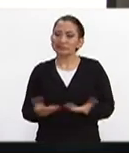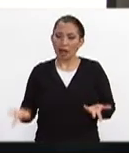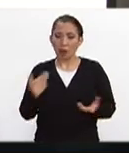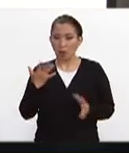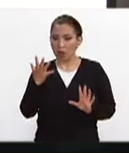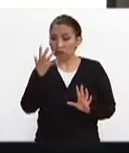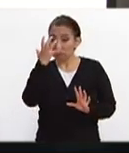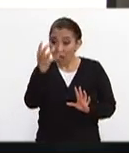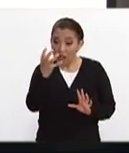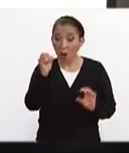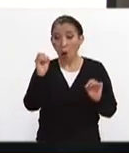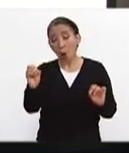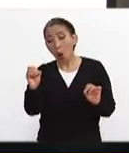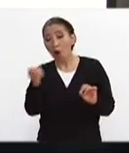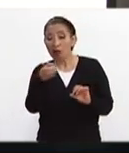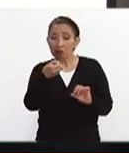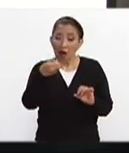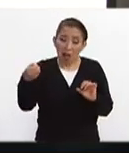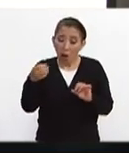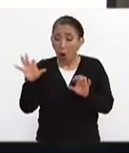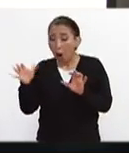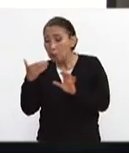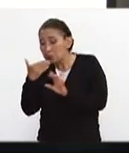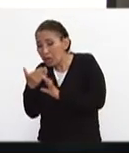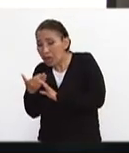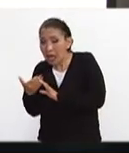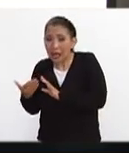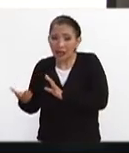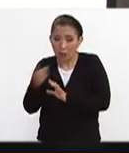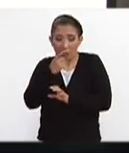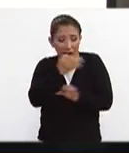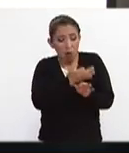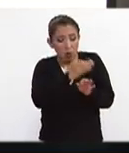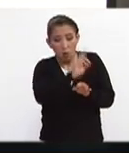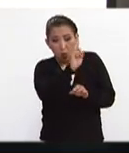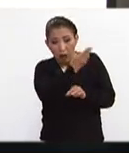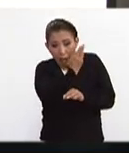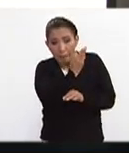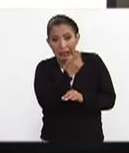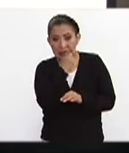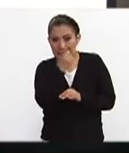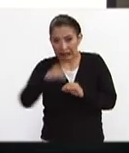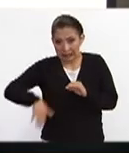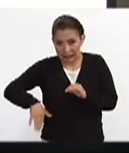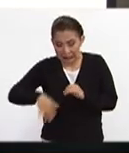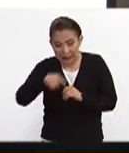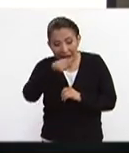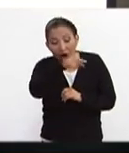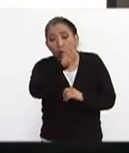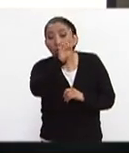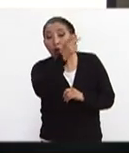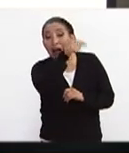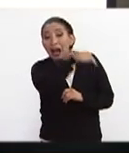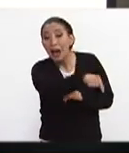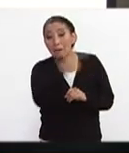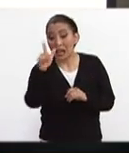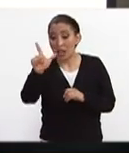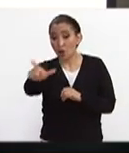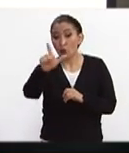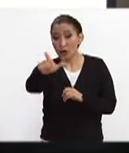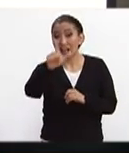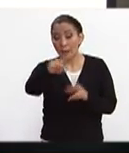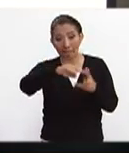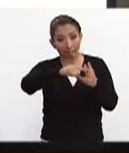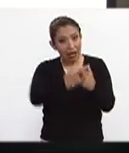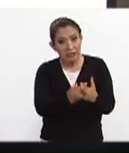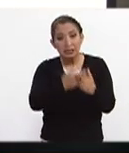informal o no tan organizada o de manera como lo está haciendo la UNAM quiero mencionar que la UNAM a partir del lunes va a